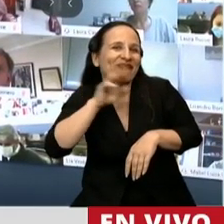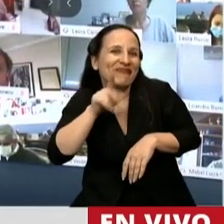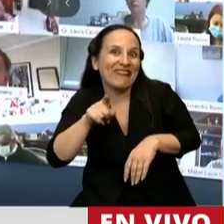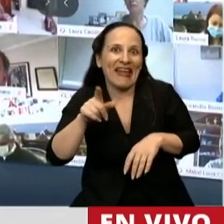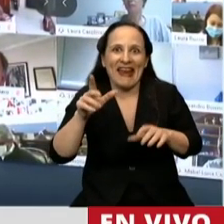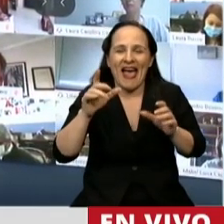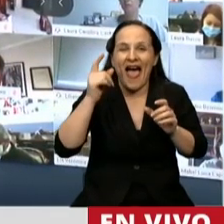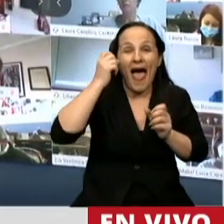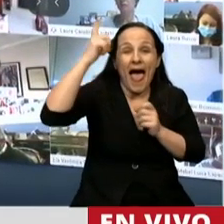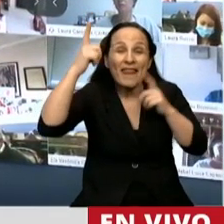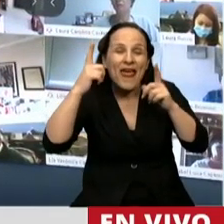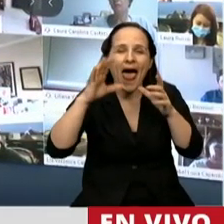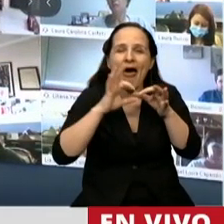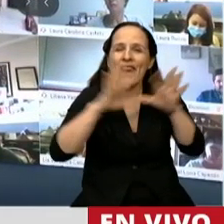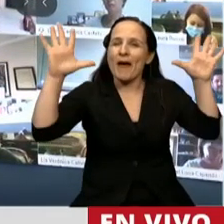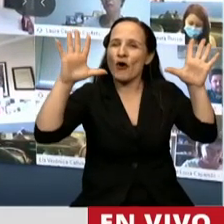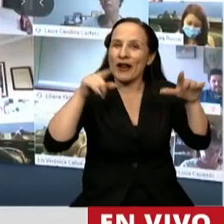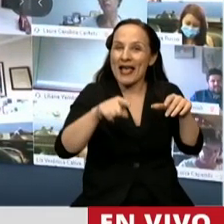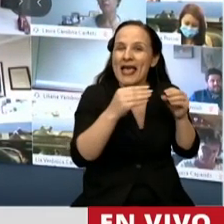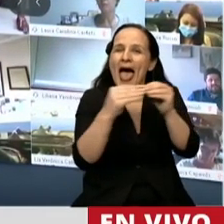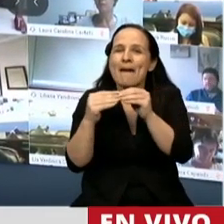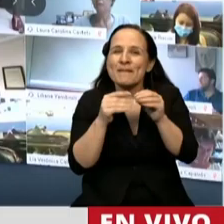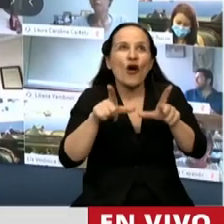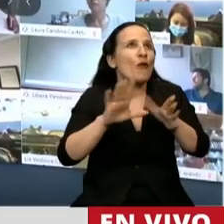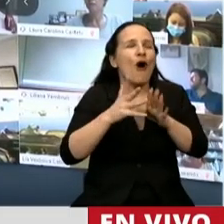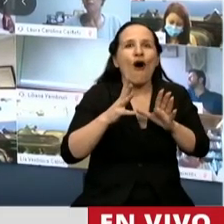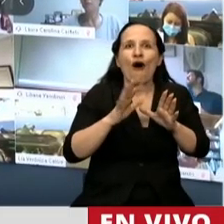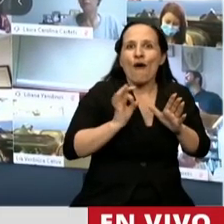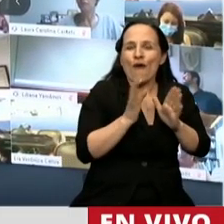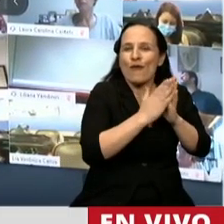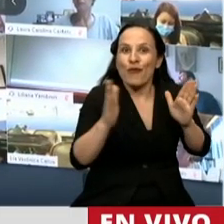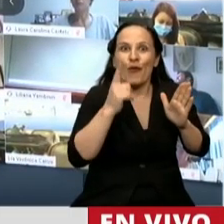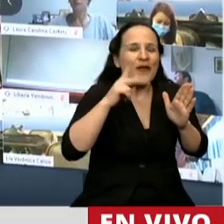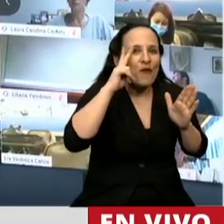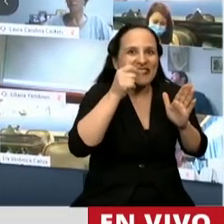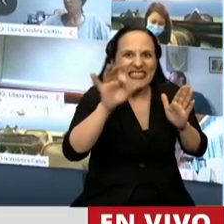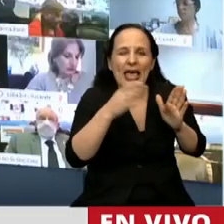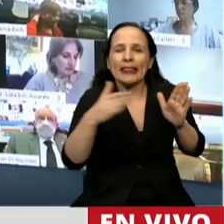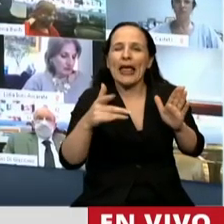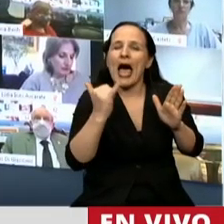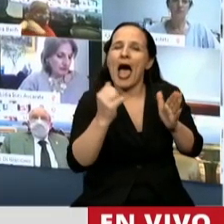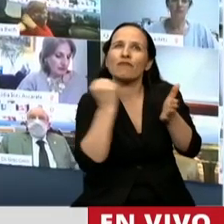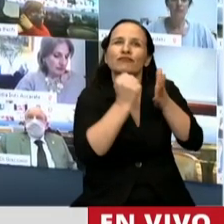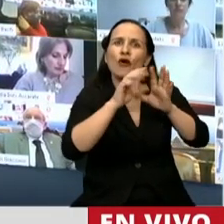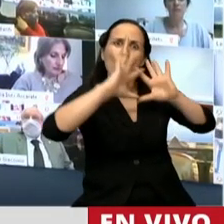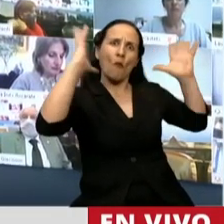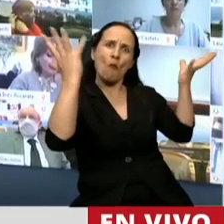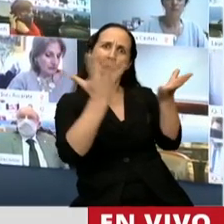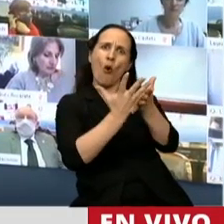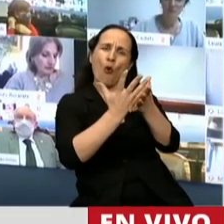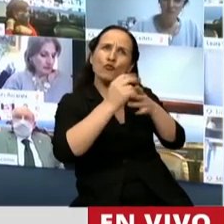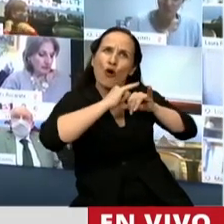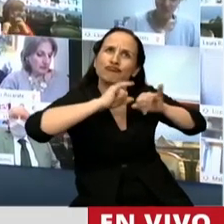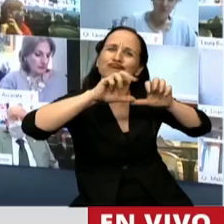amigos se convirtieron en un símbolo de los años 60 en la Argentina. Y su fama llegó a todo el mundo. La virtud